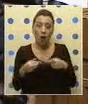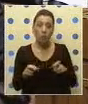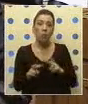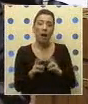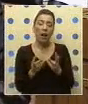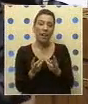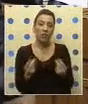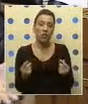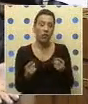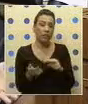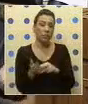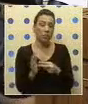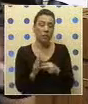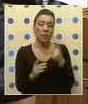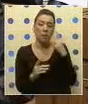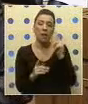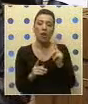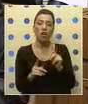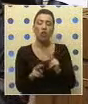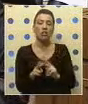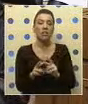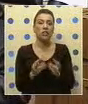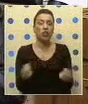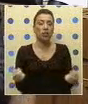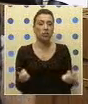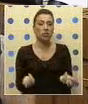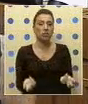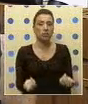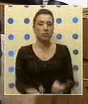resolver esa anomalía. Y sin embargo, no se innovó al respecto.